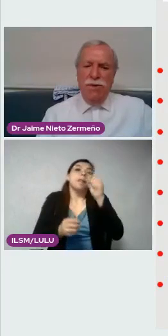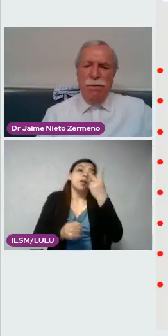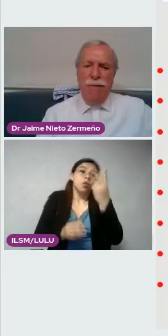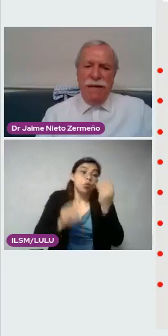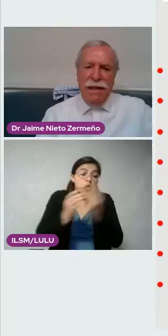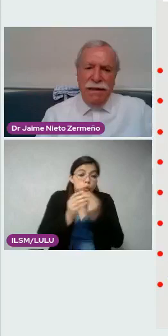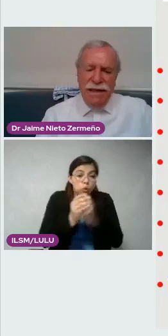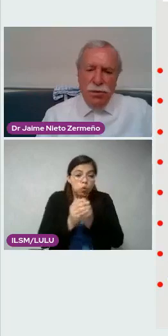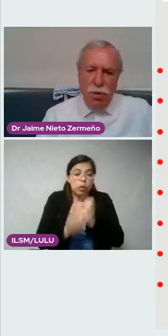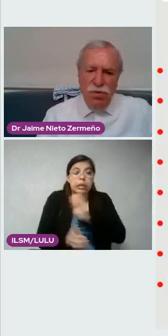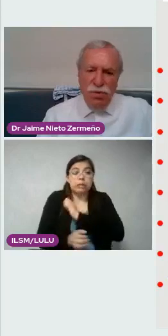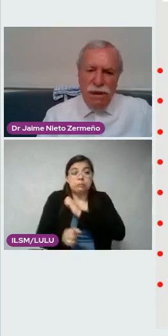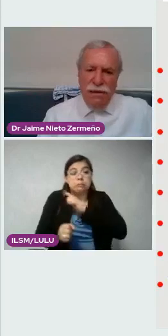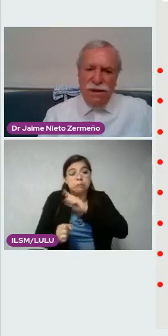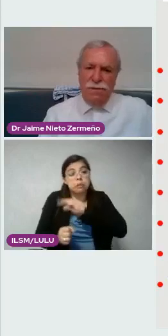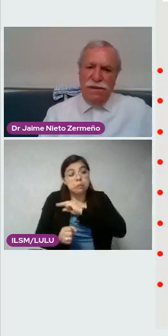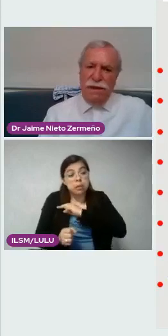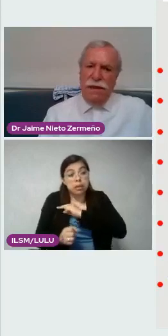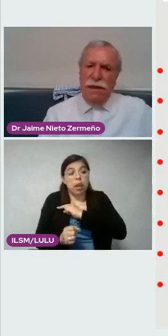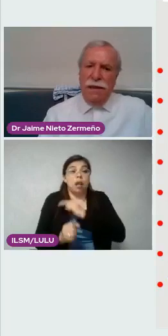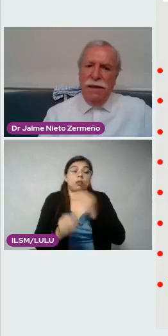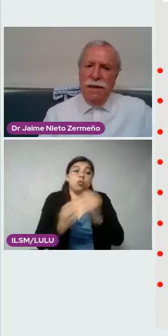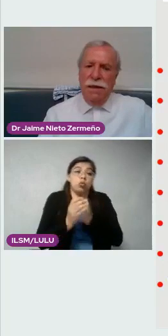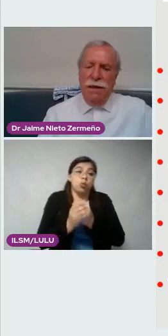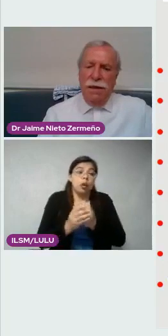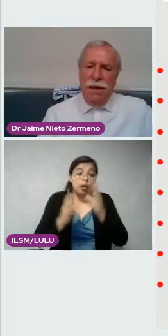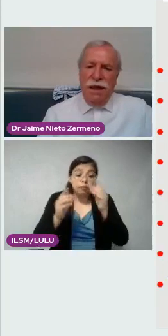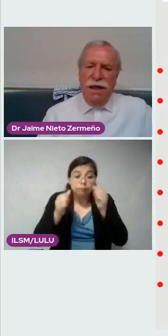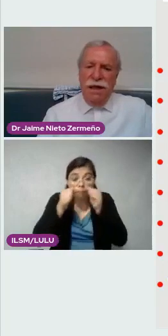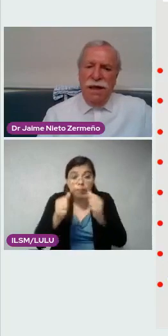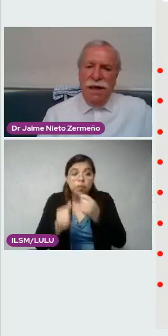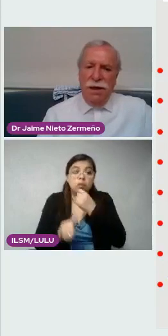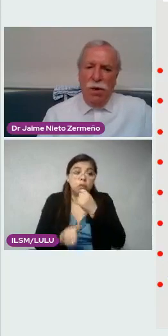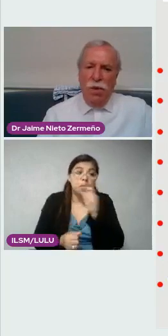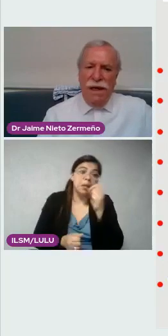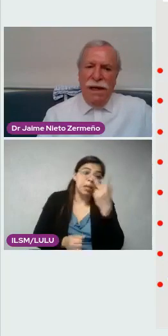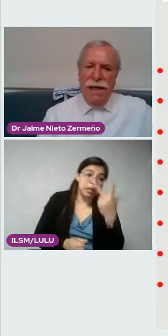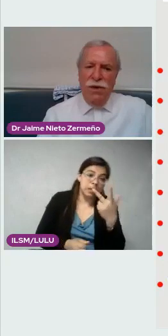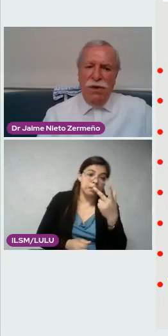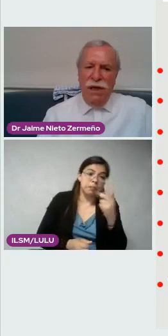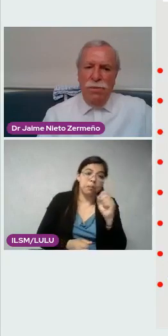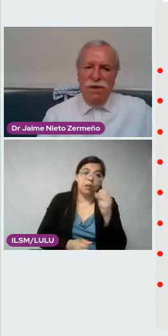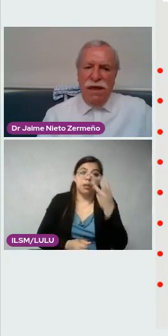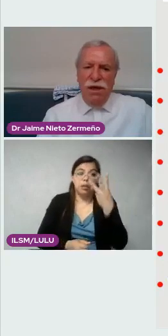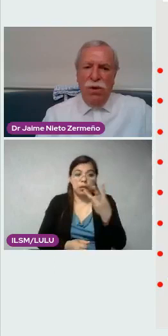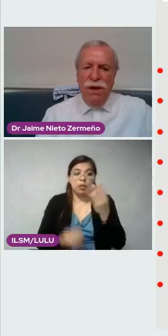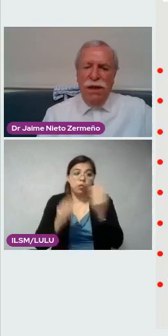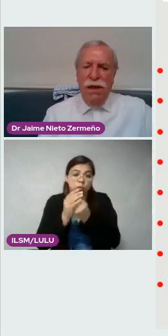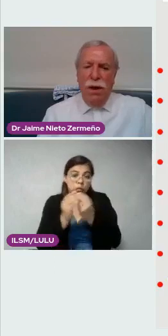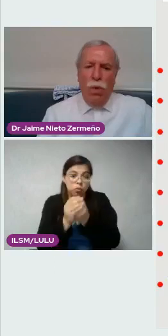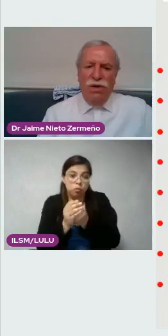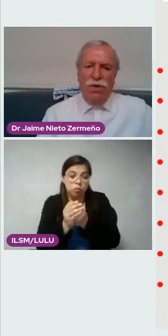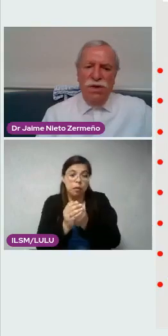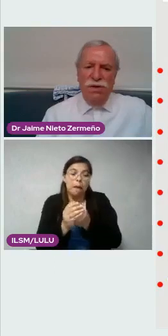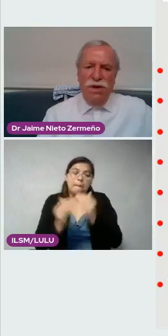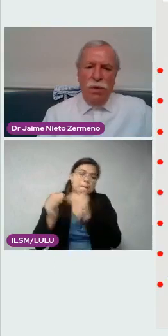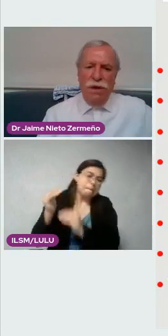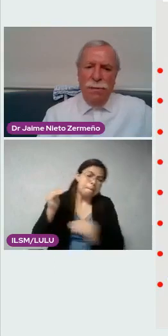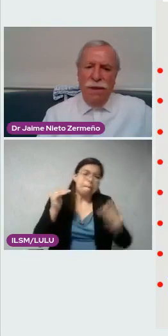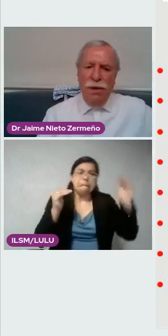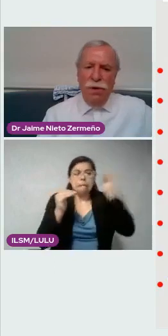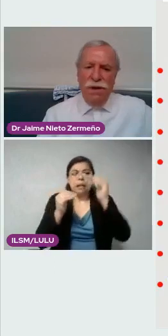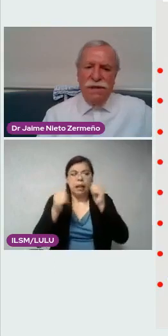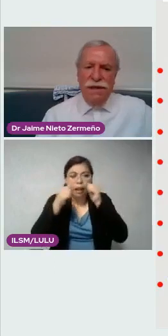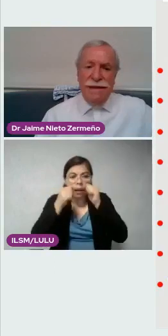Tenemos 23 cursos de alta especialidad, que genera, lo cual cada año tenemos alrededor de 450